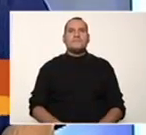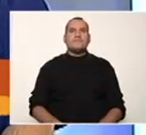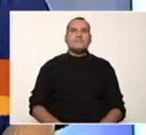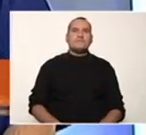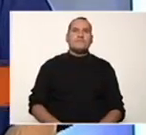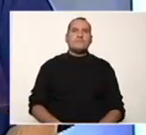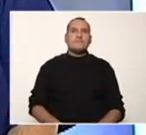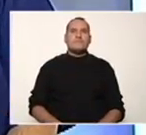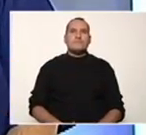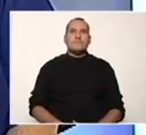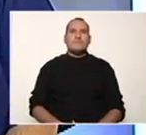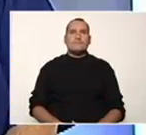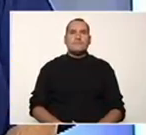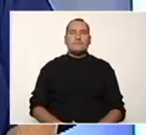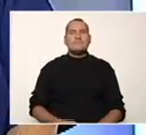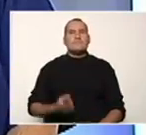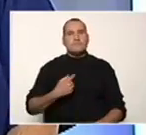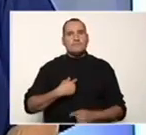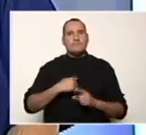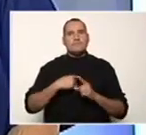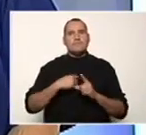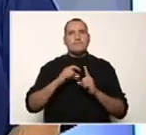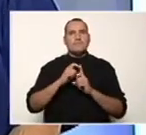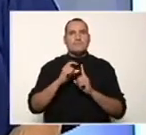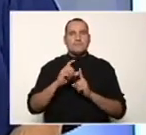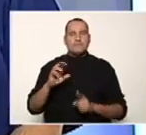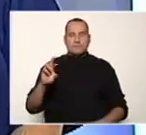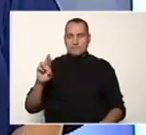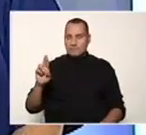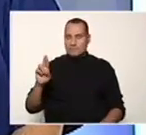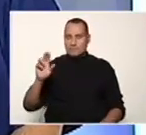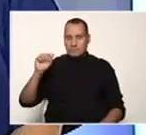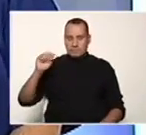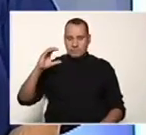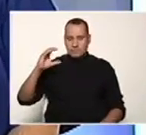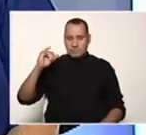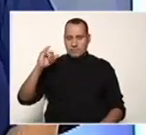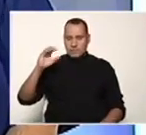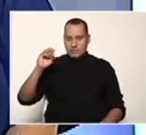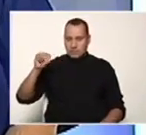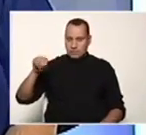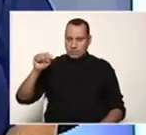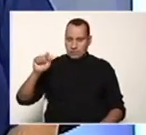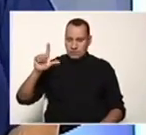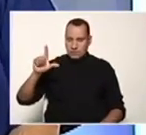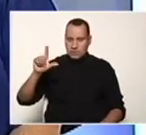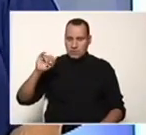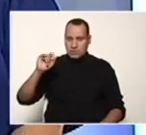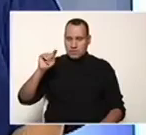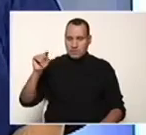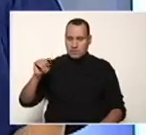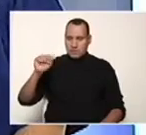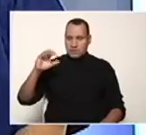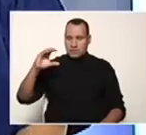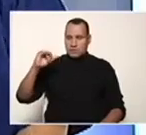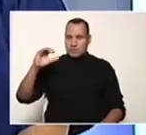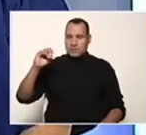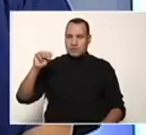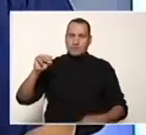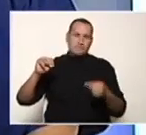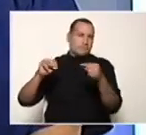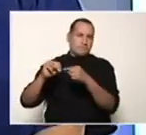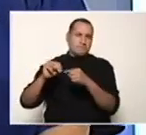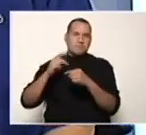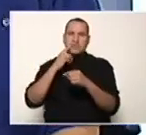el tema de racionalización. Vamos a hacer la racionalización cuando en el denominador se encuentra